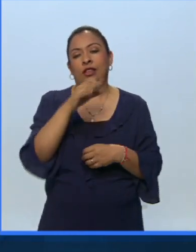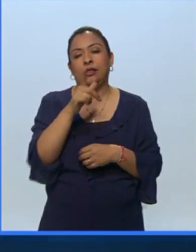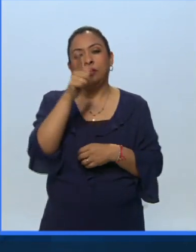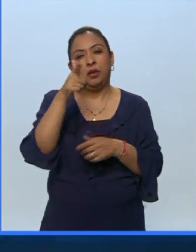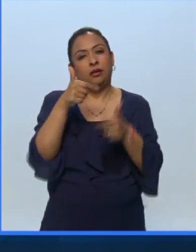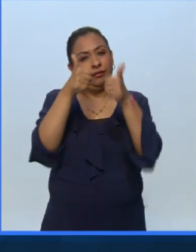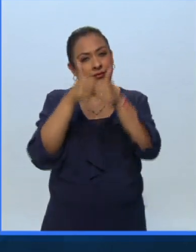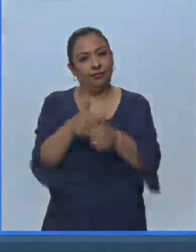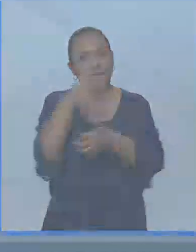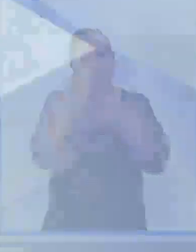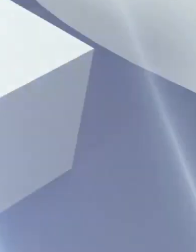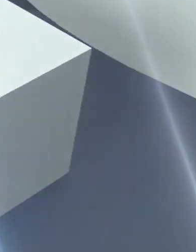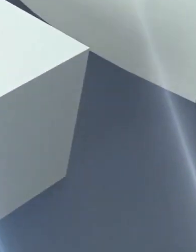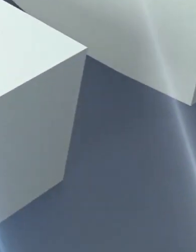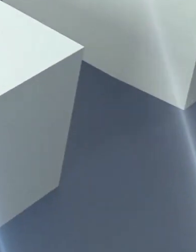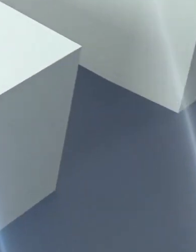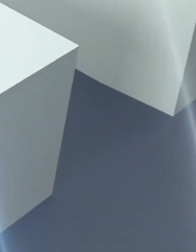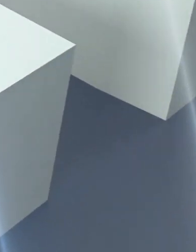Noticias 22